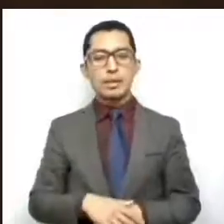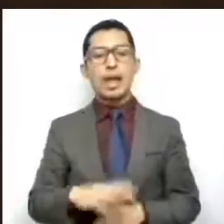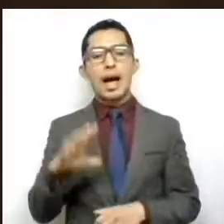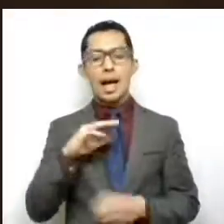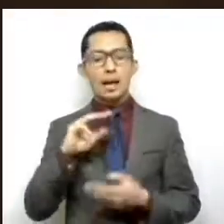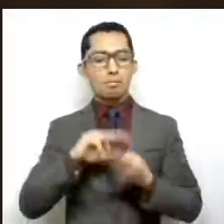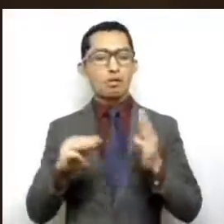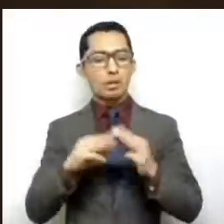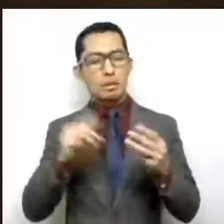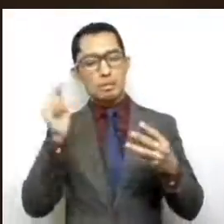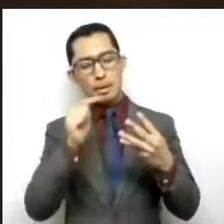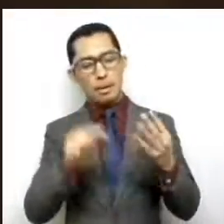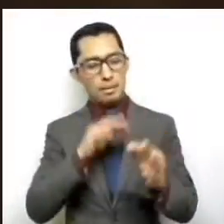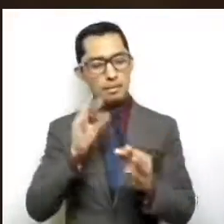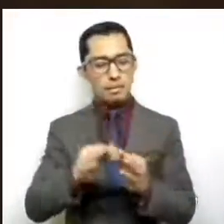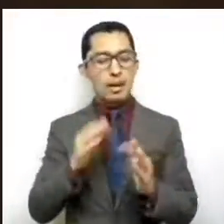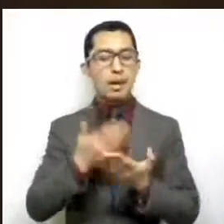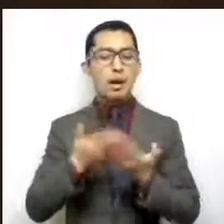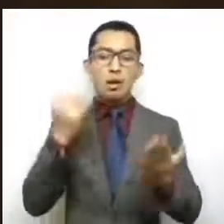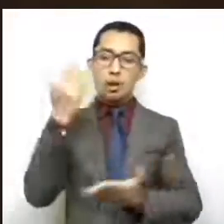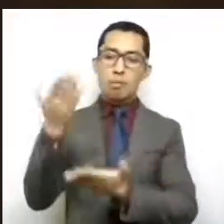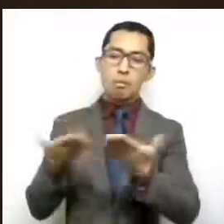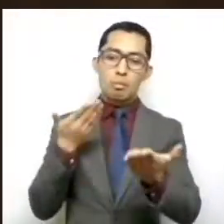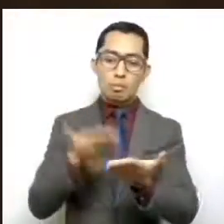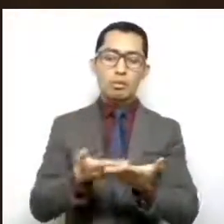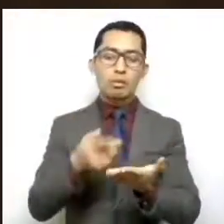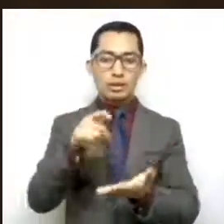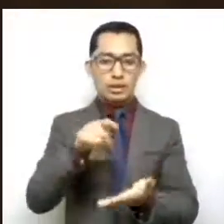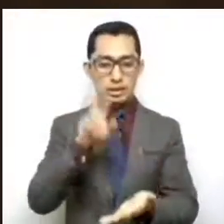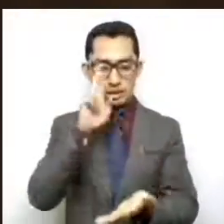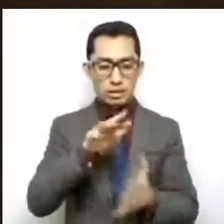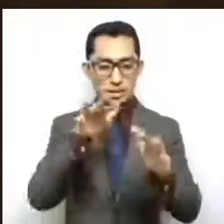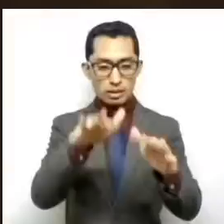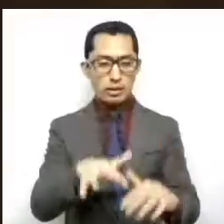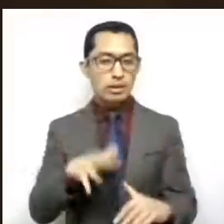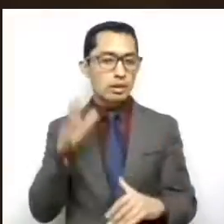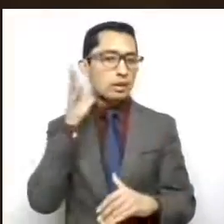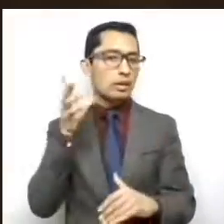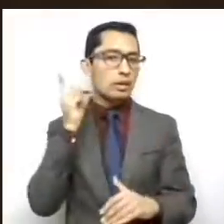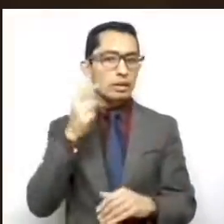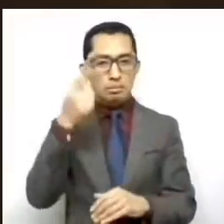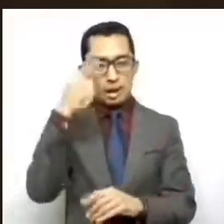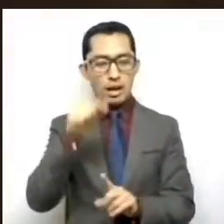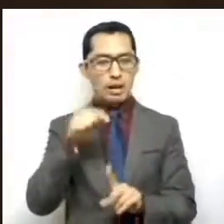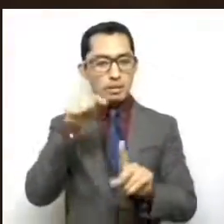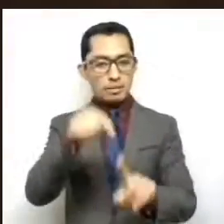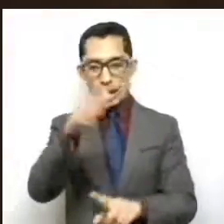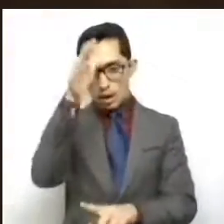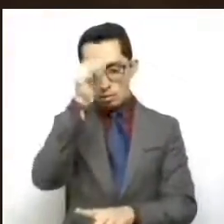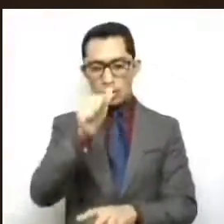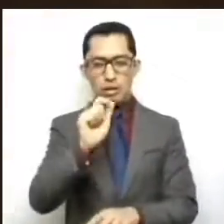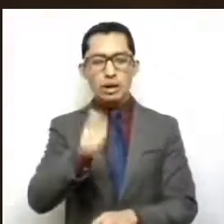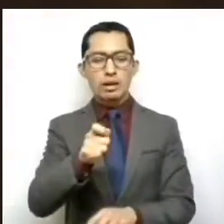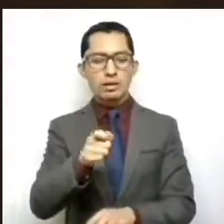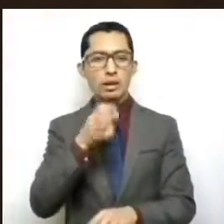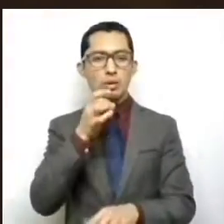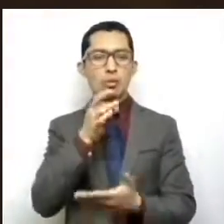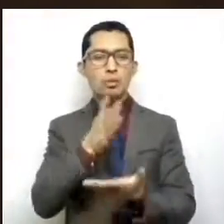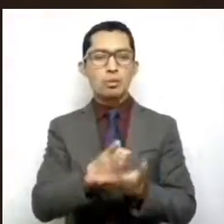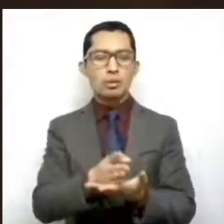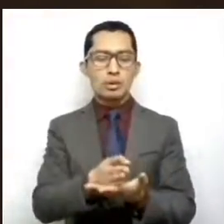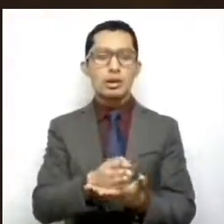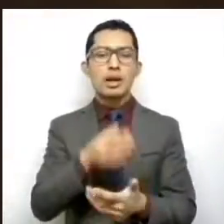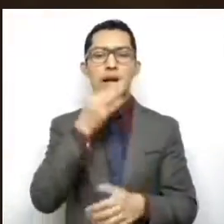expuestos, pongo a consideración de esta honorable soberanía el siguiente punto de acuerdo único. Se